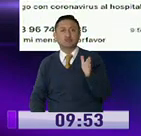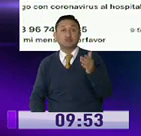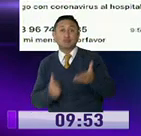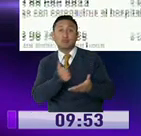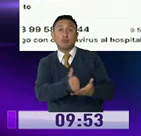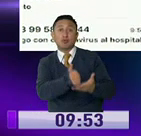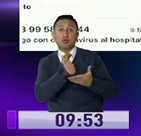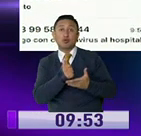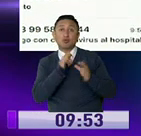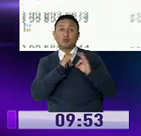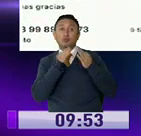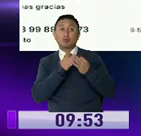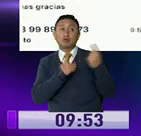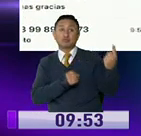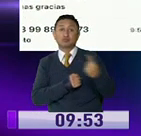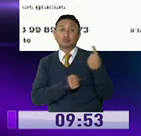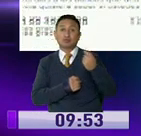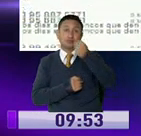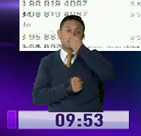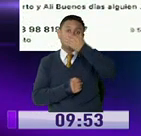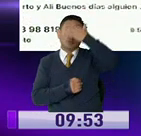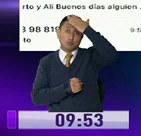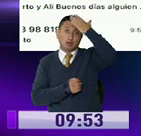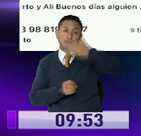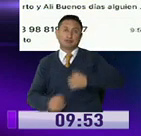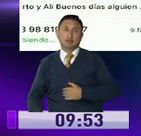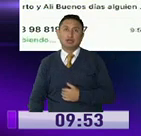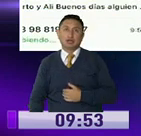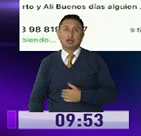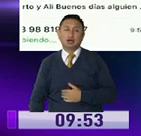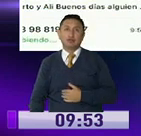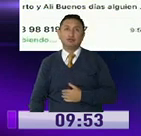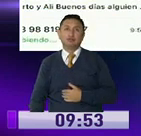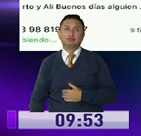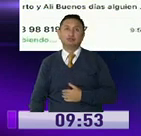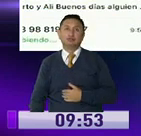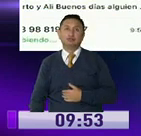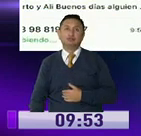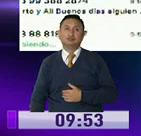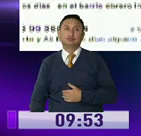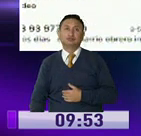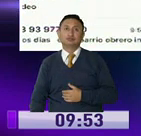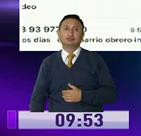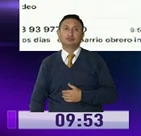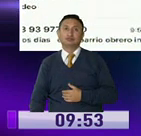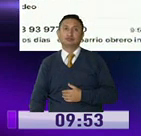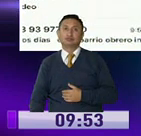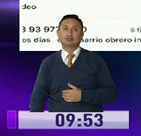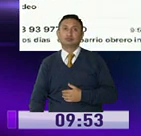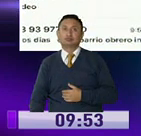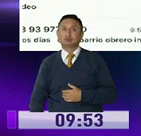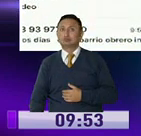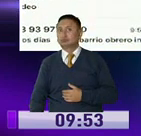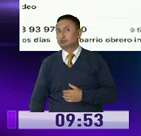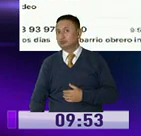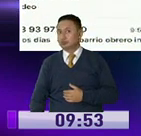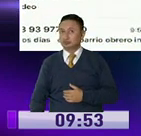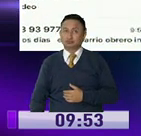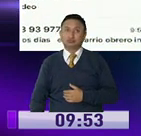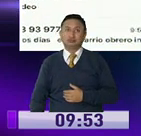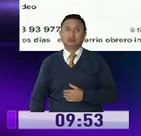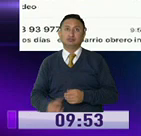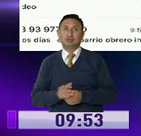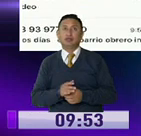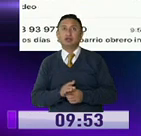bien ayuda a una familiar que vive sola en Santo Domingo? ¿A quién se le puede ayudar? Ahí igual a